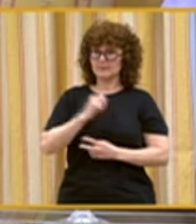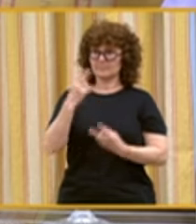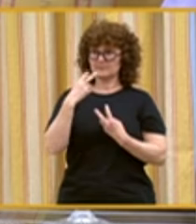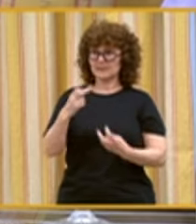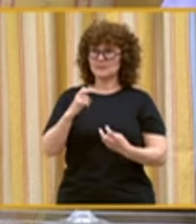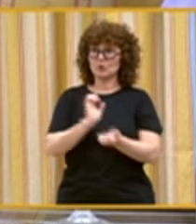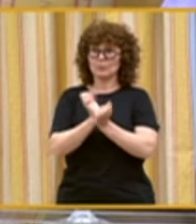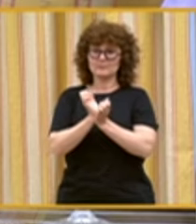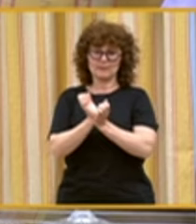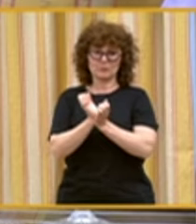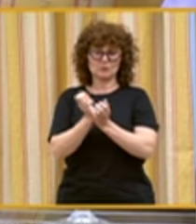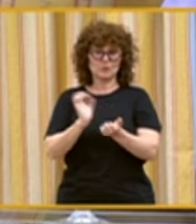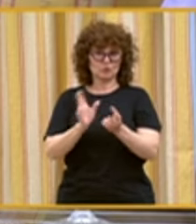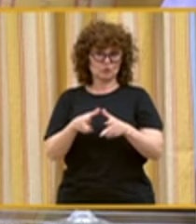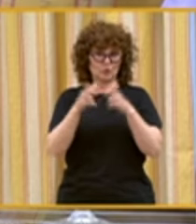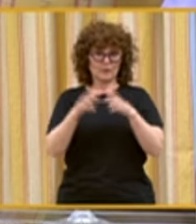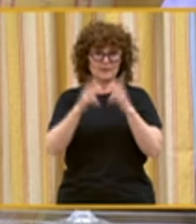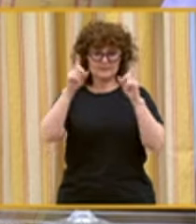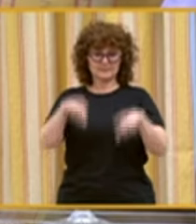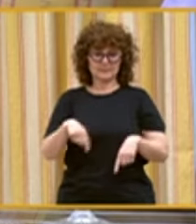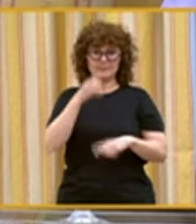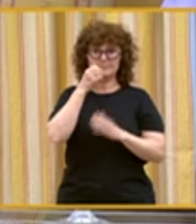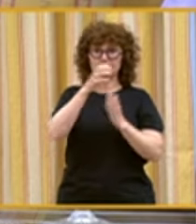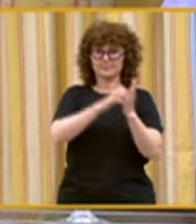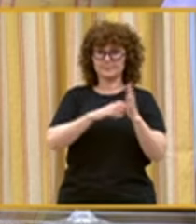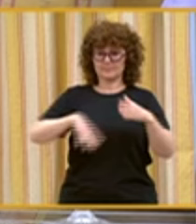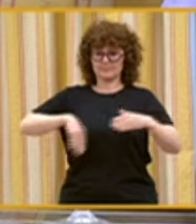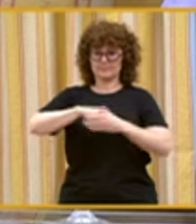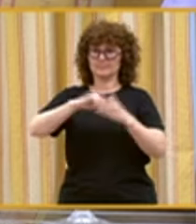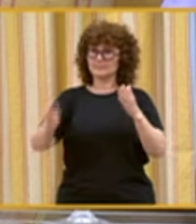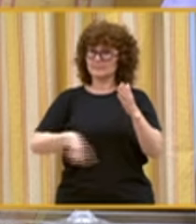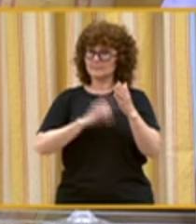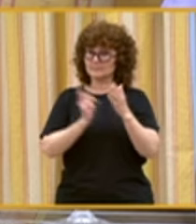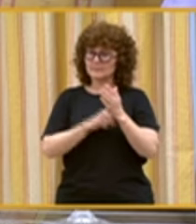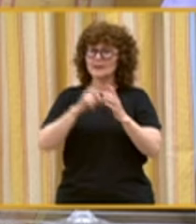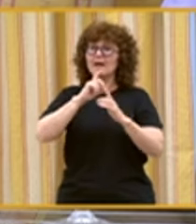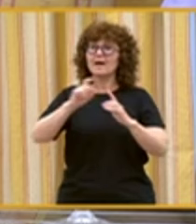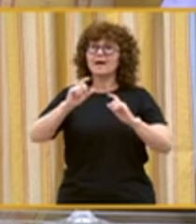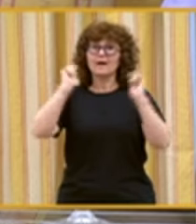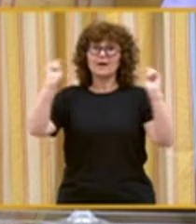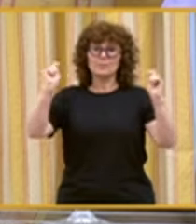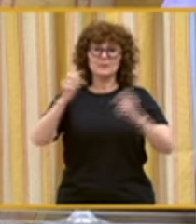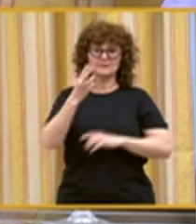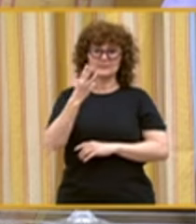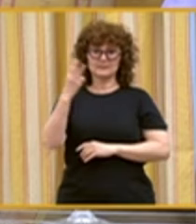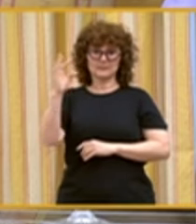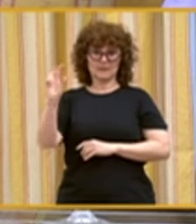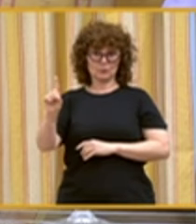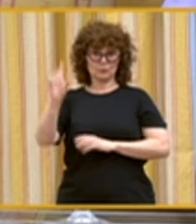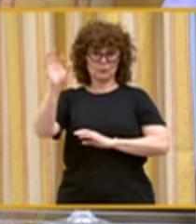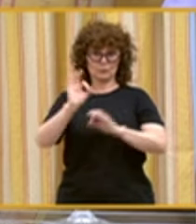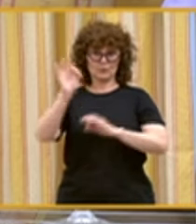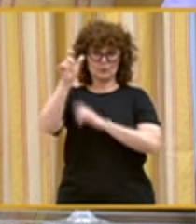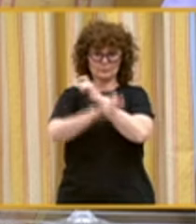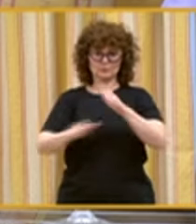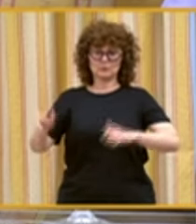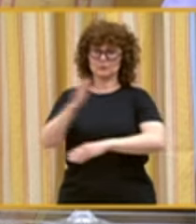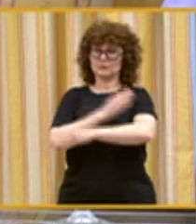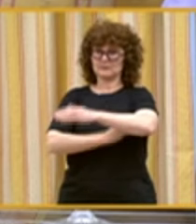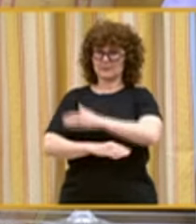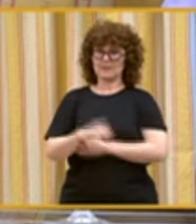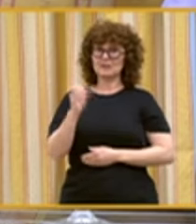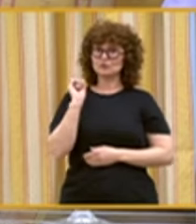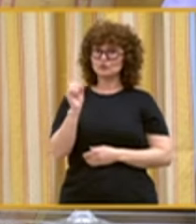En el informe a cada lado, de plena inclusión, alerta que solo el 31% de las personas con discapacidad